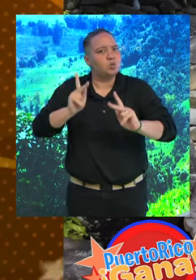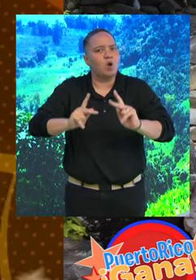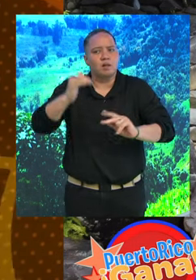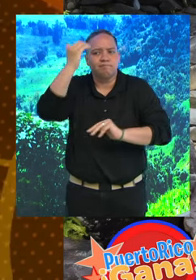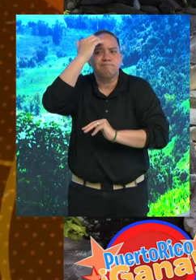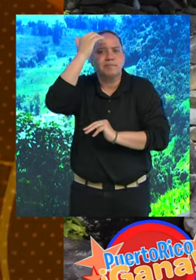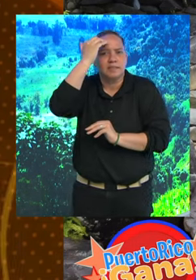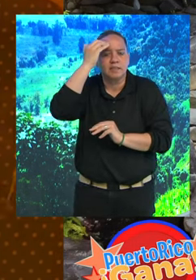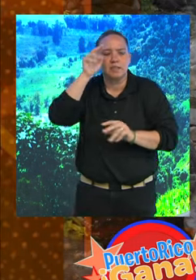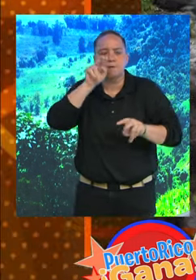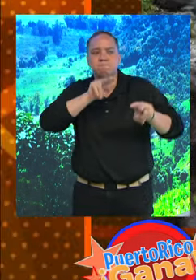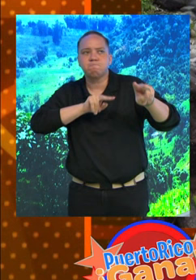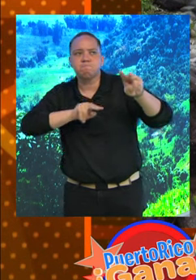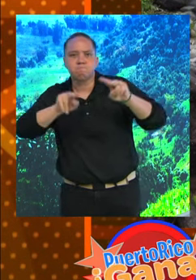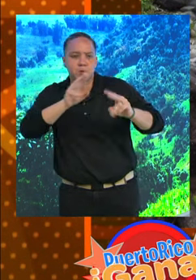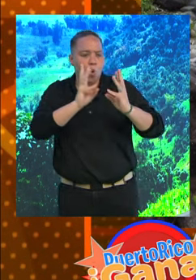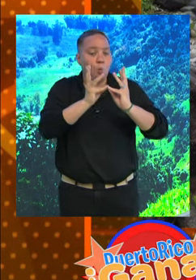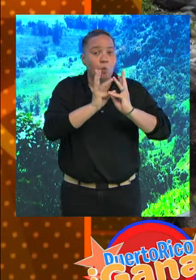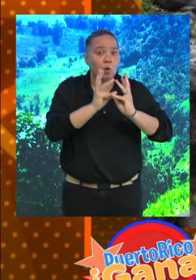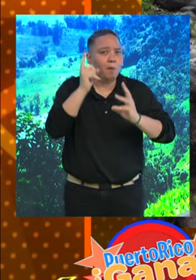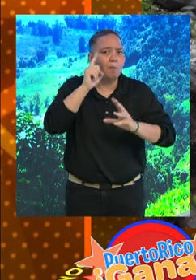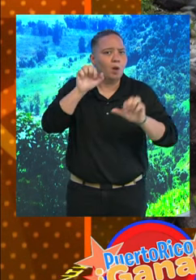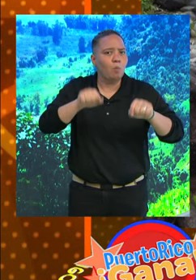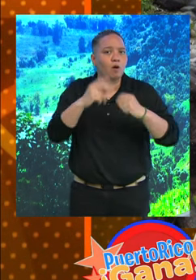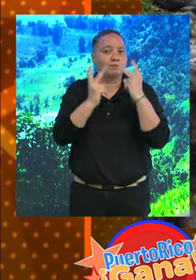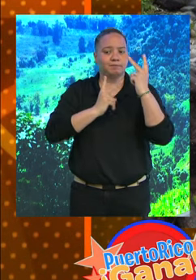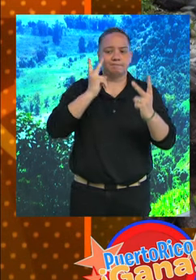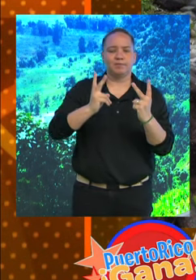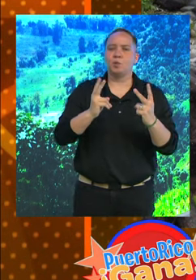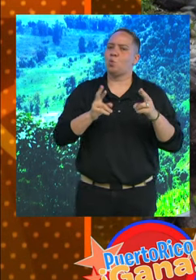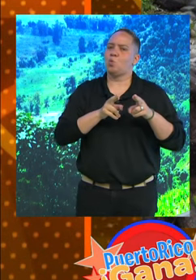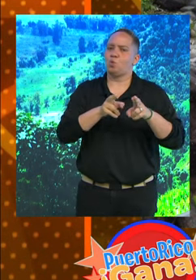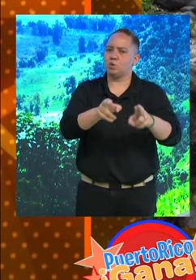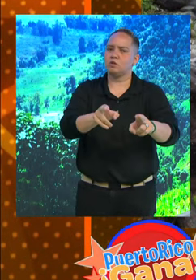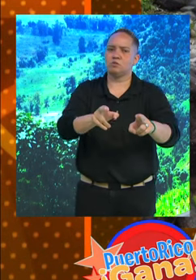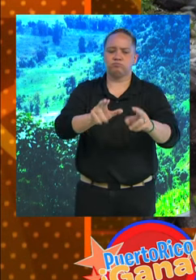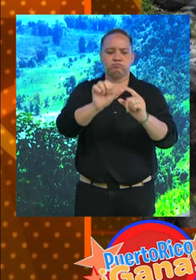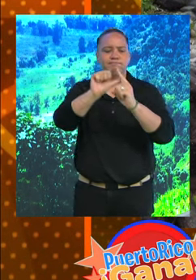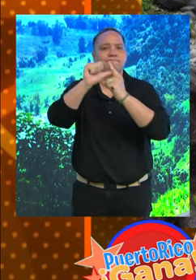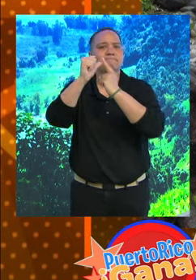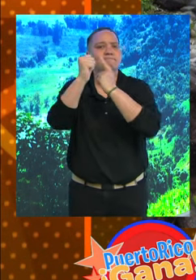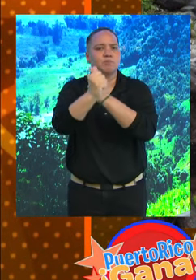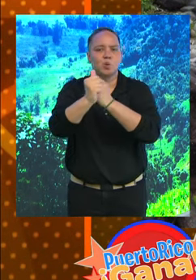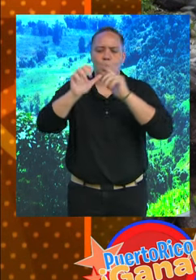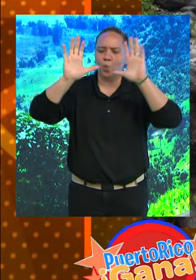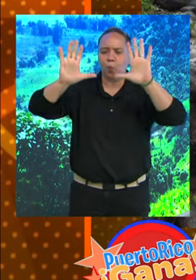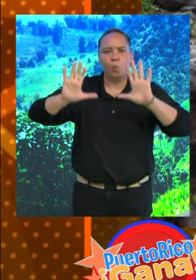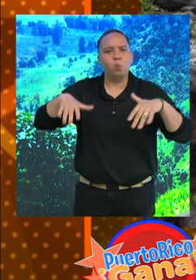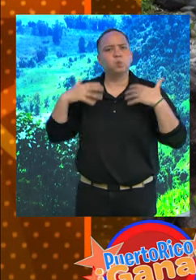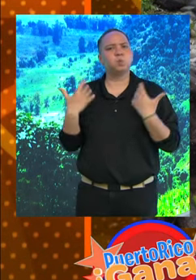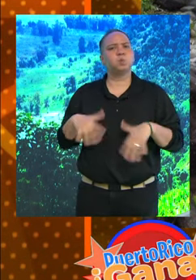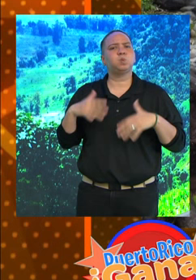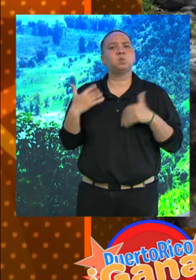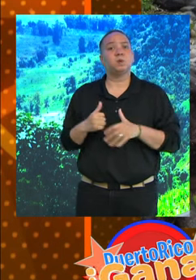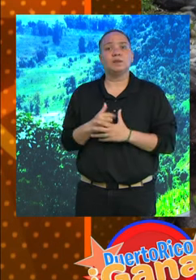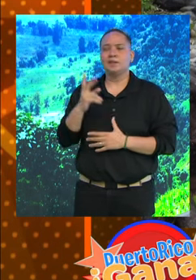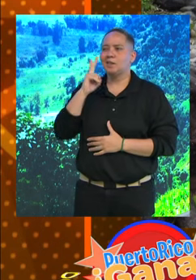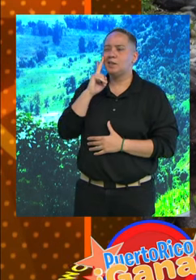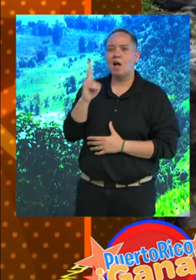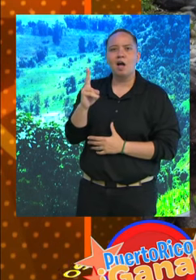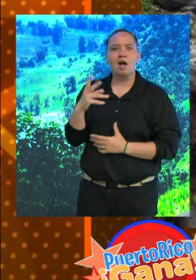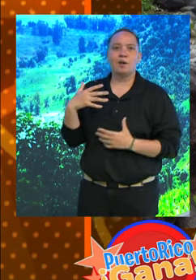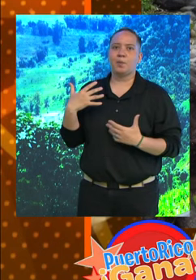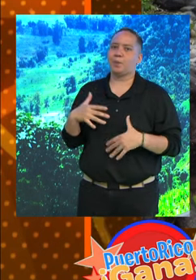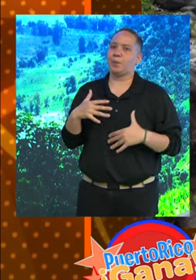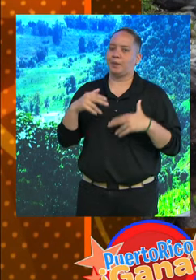conocer y estar monitoreando el tiempo para poderlos visitar, pero es un río, un ambiente espléndido. Mire esa vista hermosa de lo que